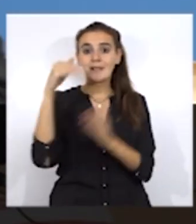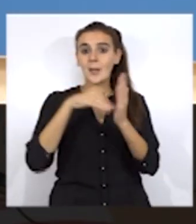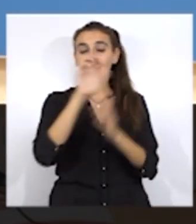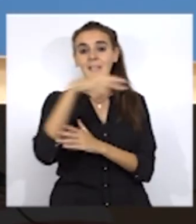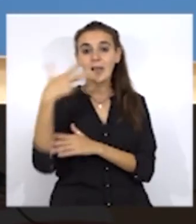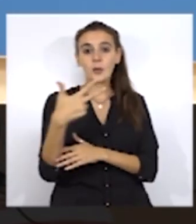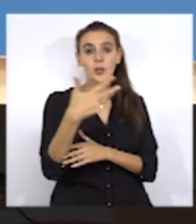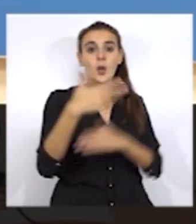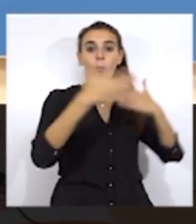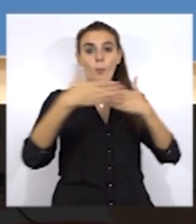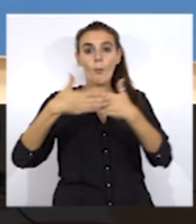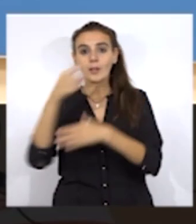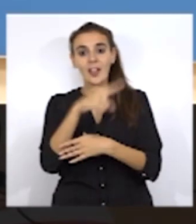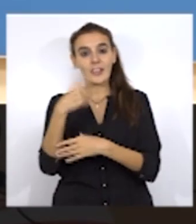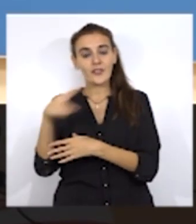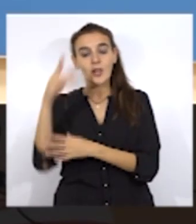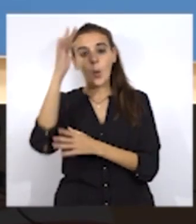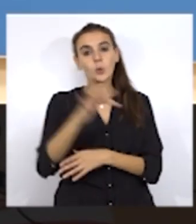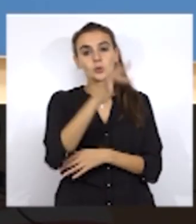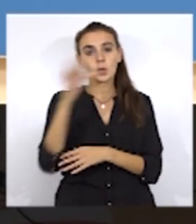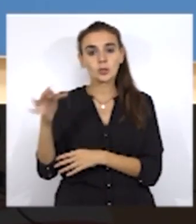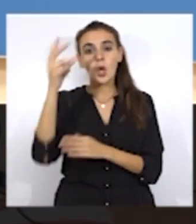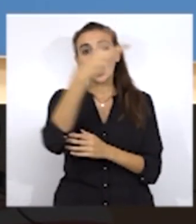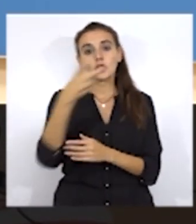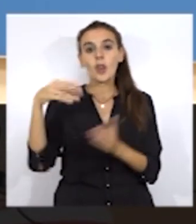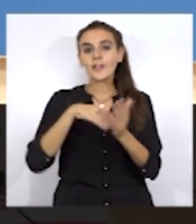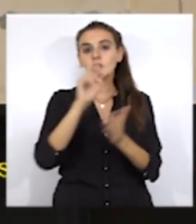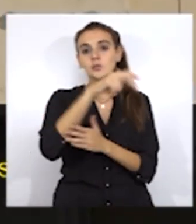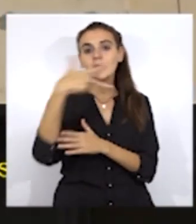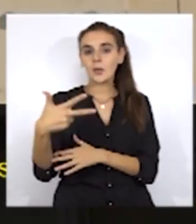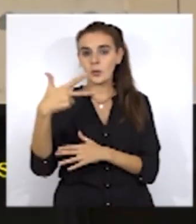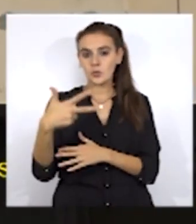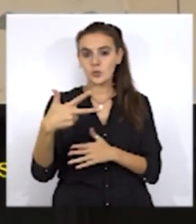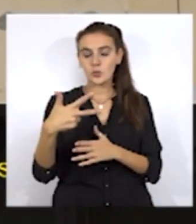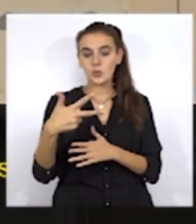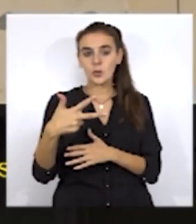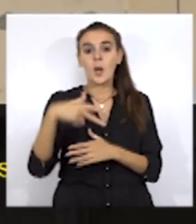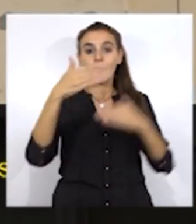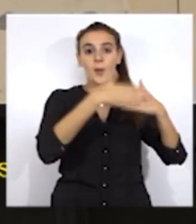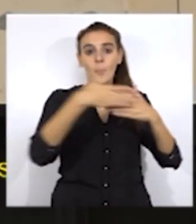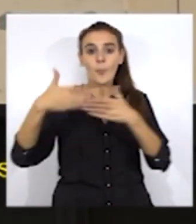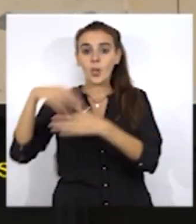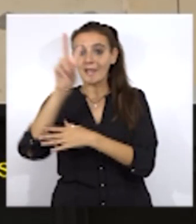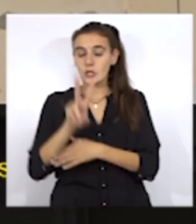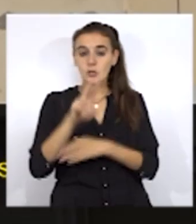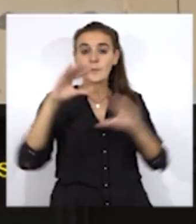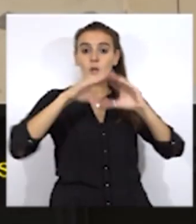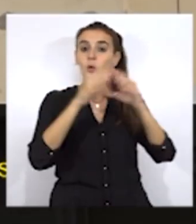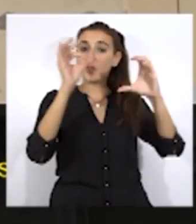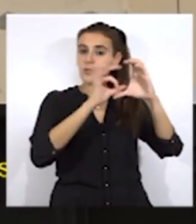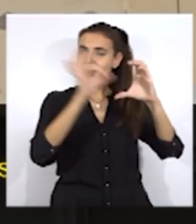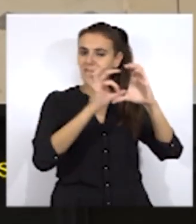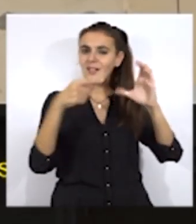Un total de unos 200.000 euros para los dos bloques. Para Ciudadanos la titularidad de la ciudad en la vivienda le